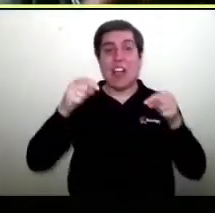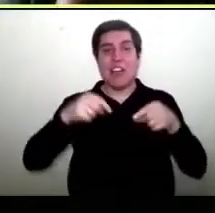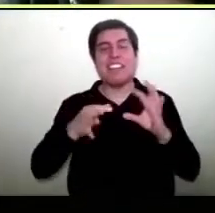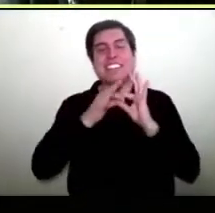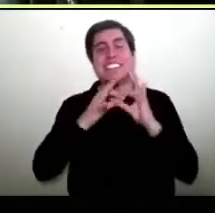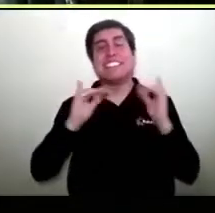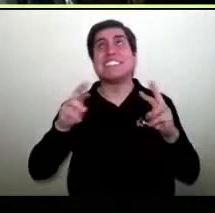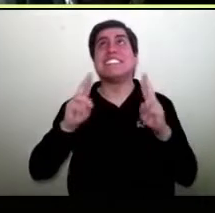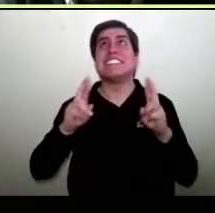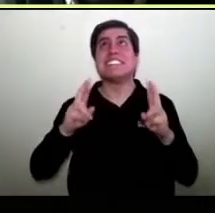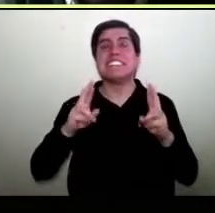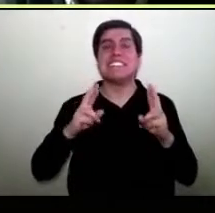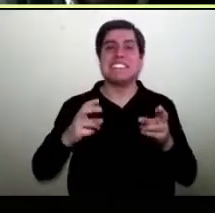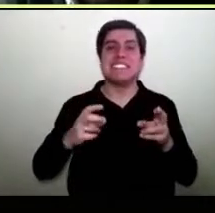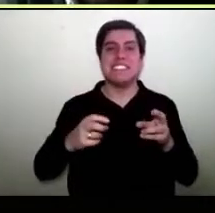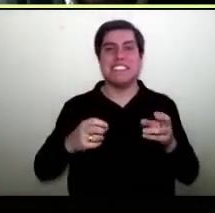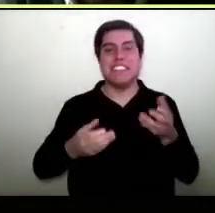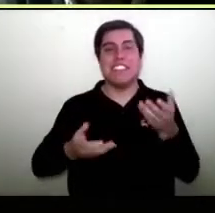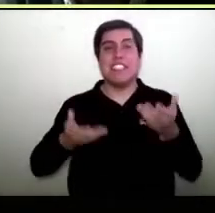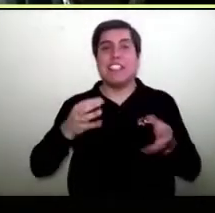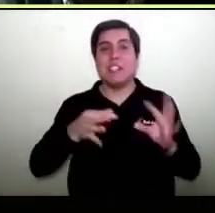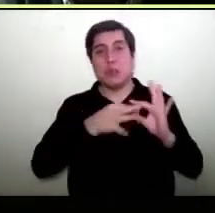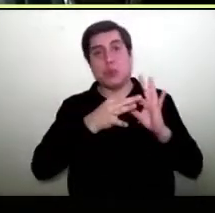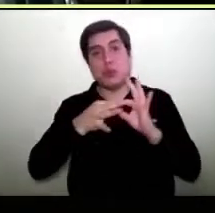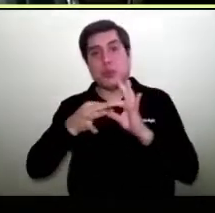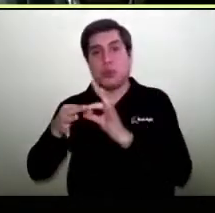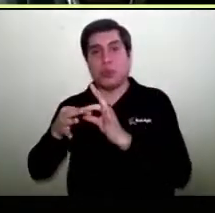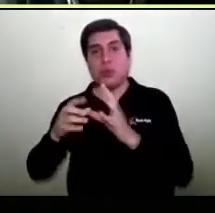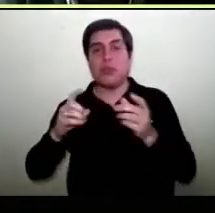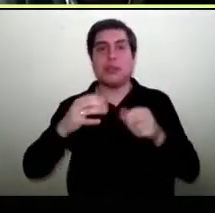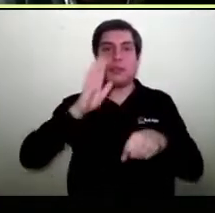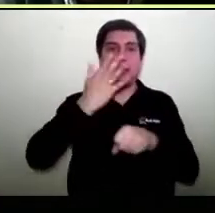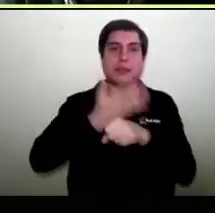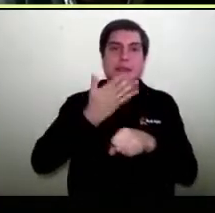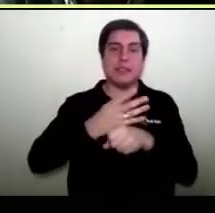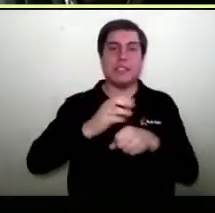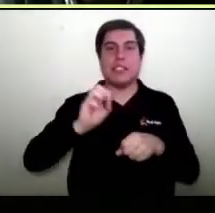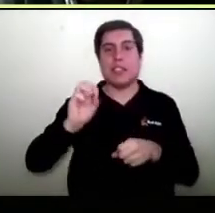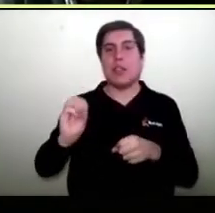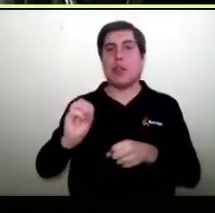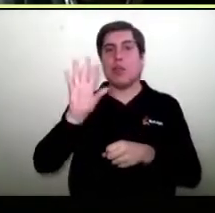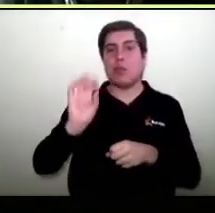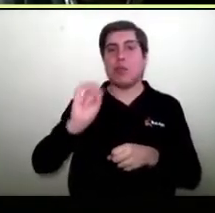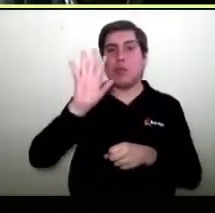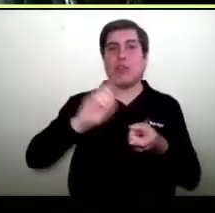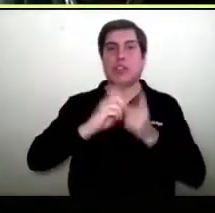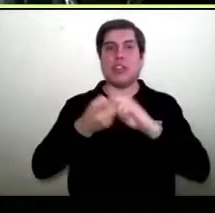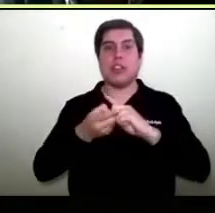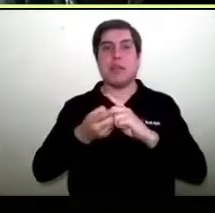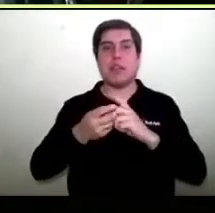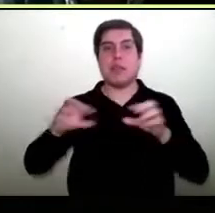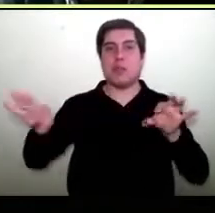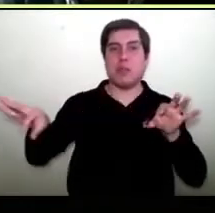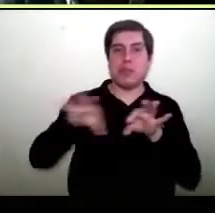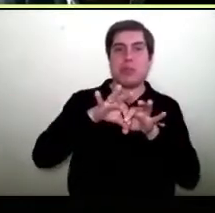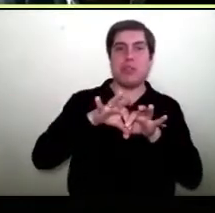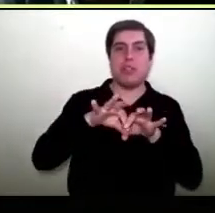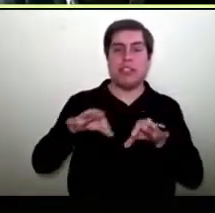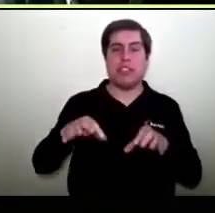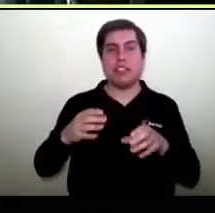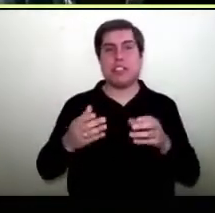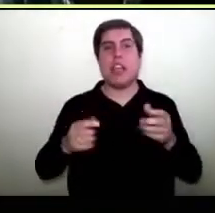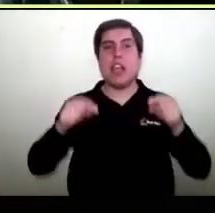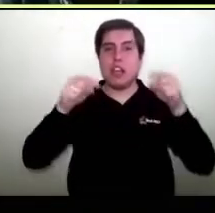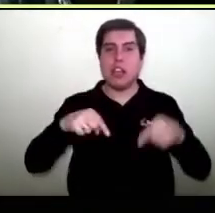más estable. Me pidieron desde interno que cambiáramos de Wi-Fi a cable. Así que esperamos estar ahora bastante más estable